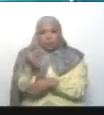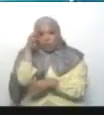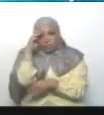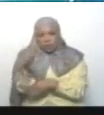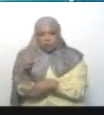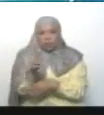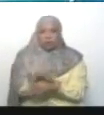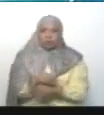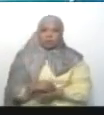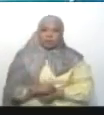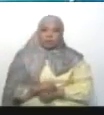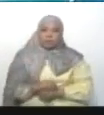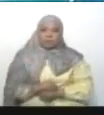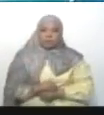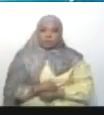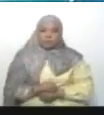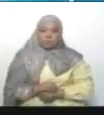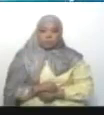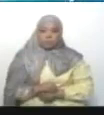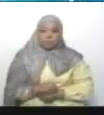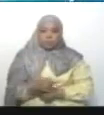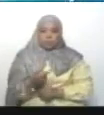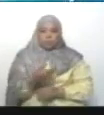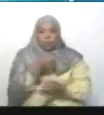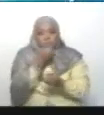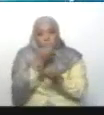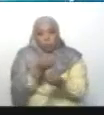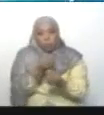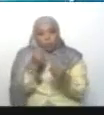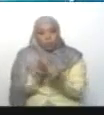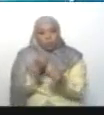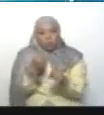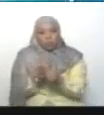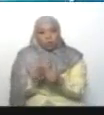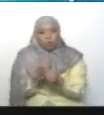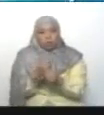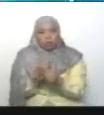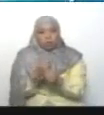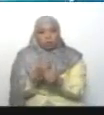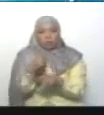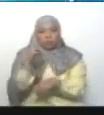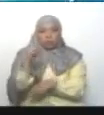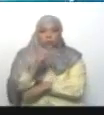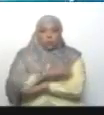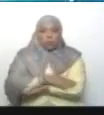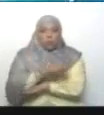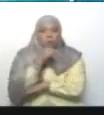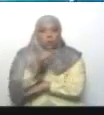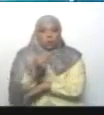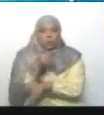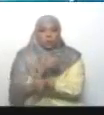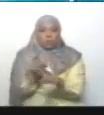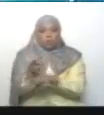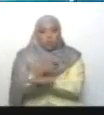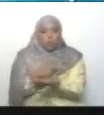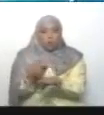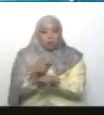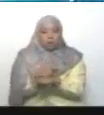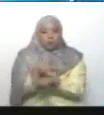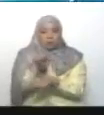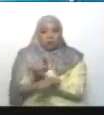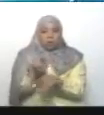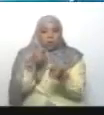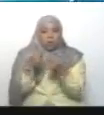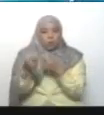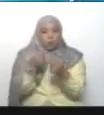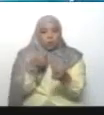militares. Y lo que yo conté de la conducta doble, de doble rasero, de la delegación del gobierno gringo que estaba